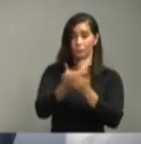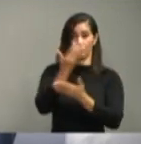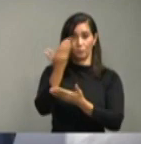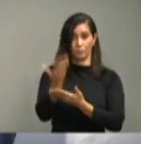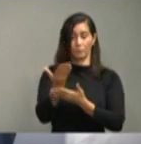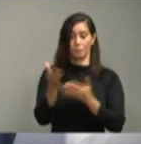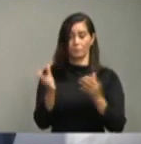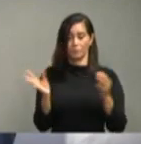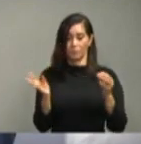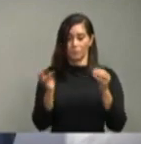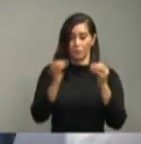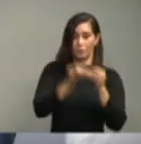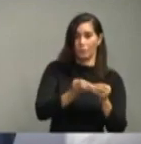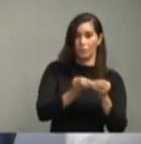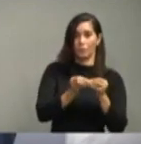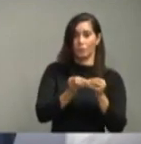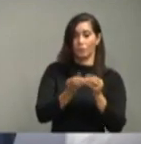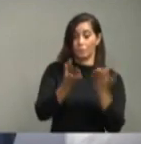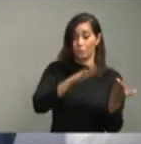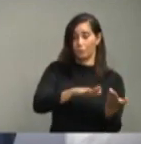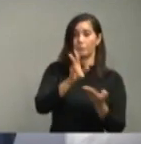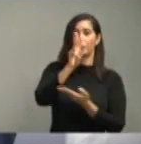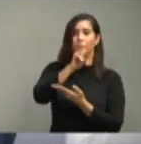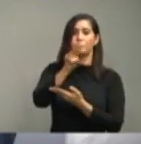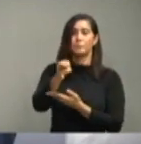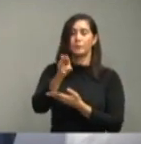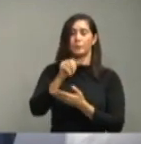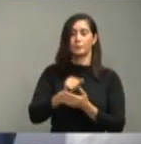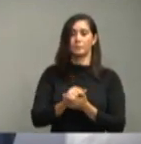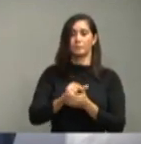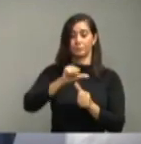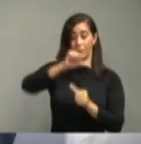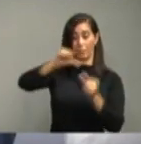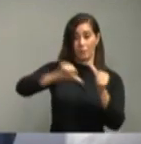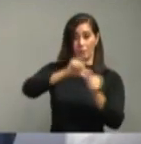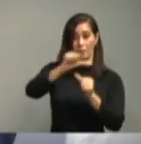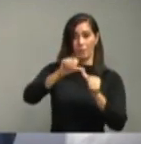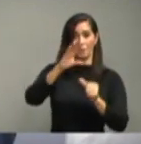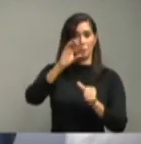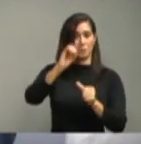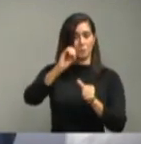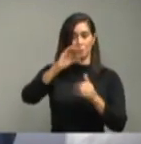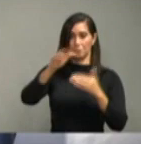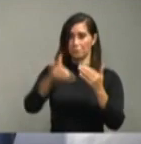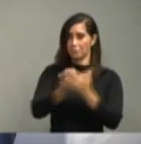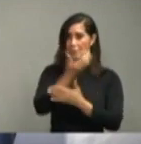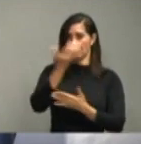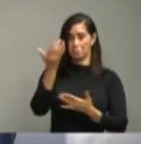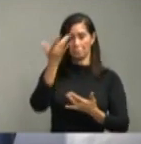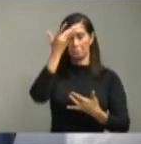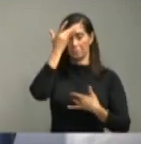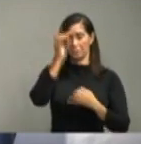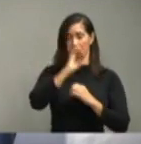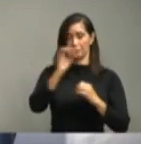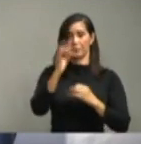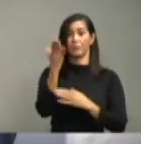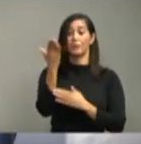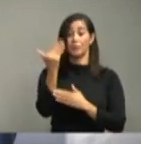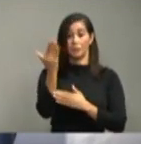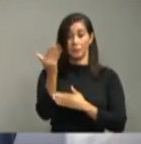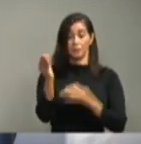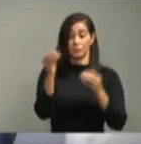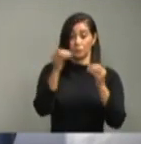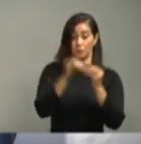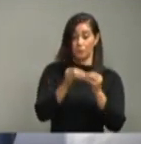acumulando 22. ASUA, 0 casos nuevos, 15 acumulados,